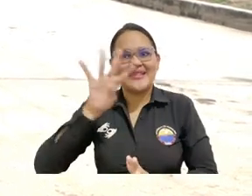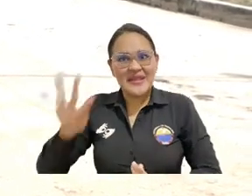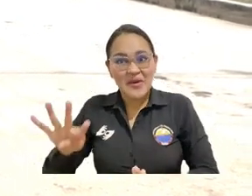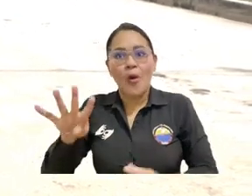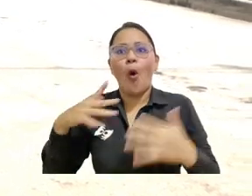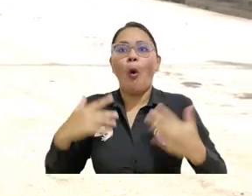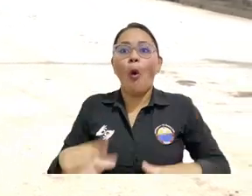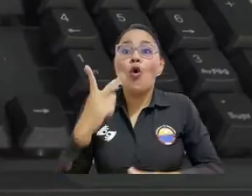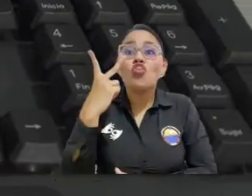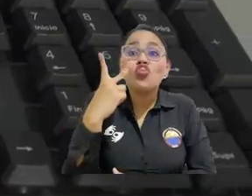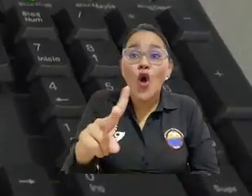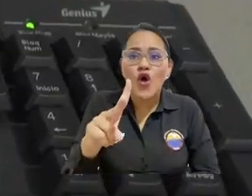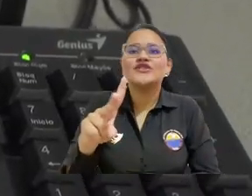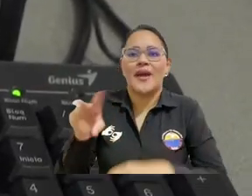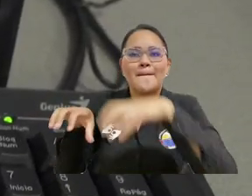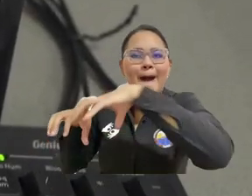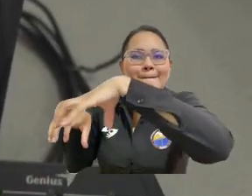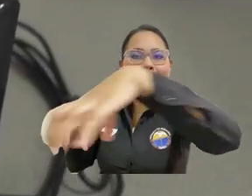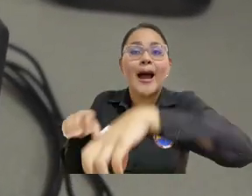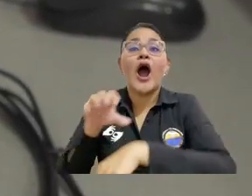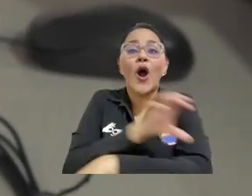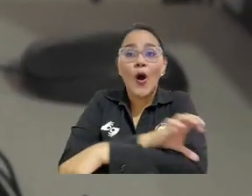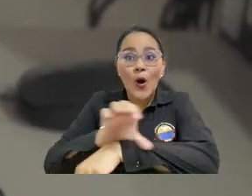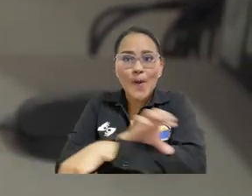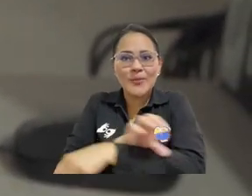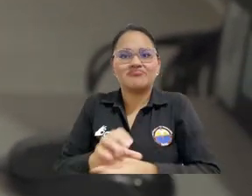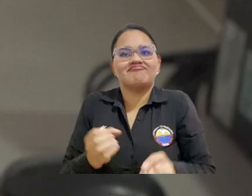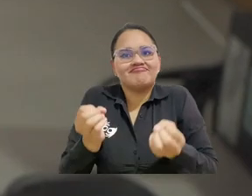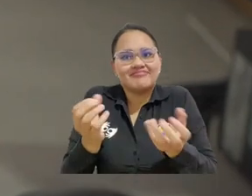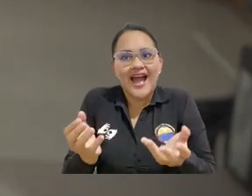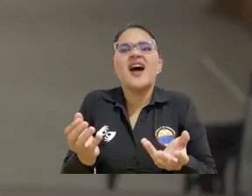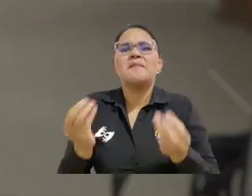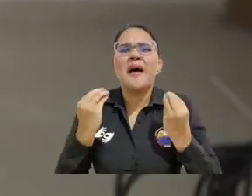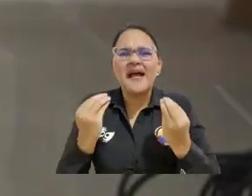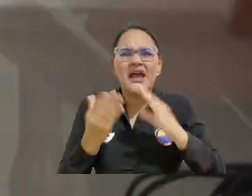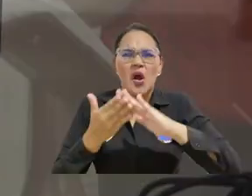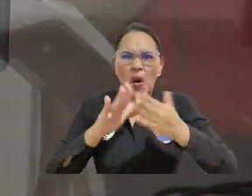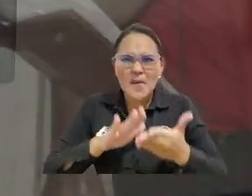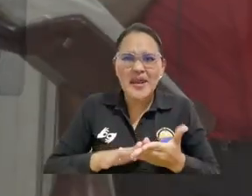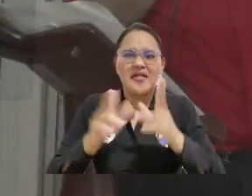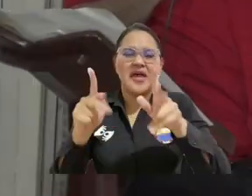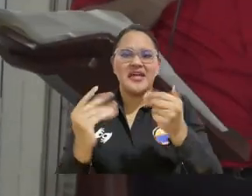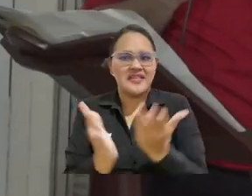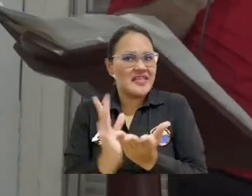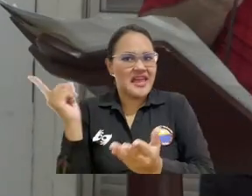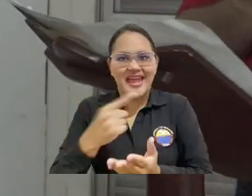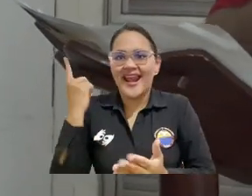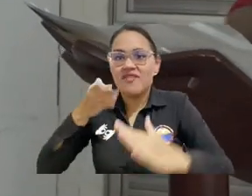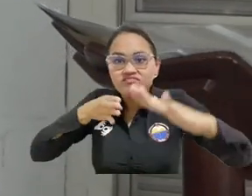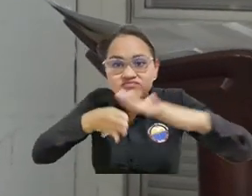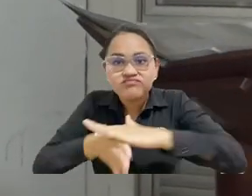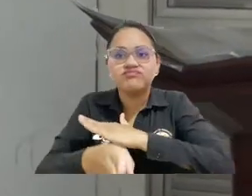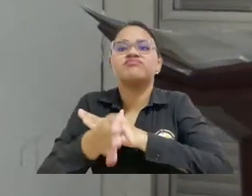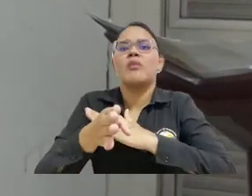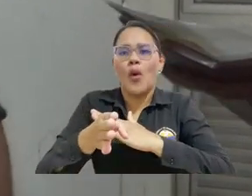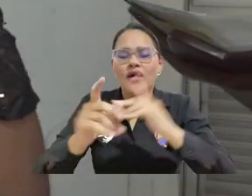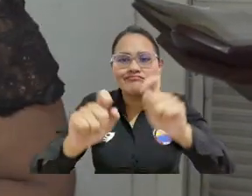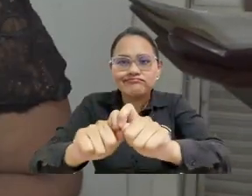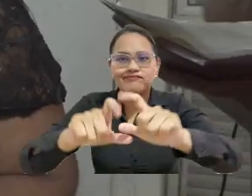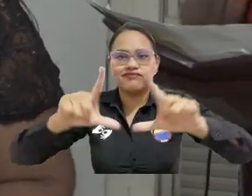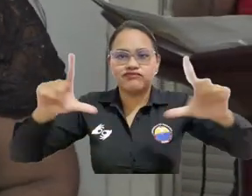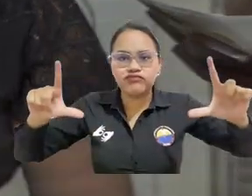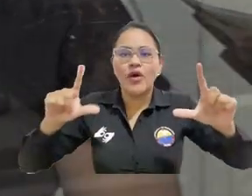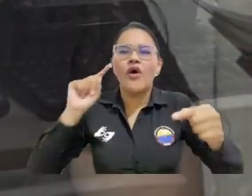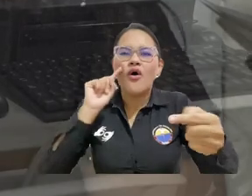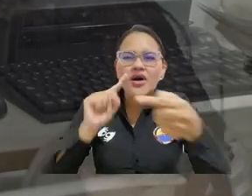San Ángel. Dotada con 12 computadores y herramientas, los estudiantes y la comunidad en general podrán acceder a cursos virtuales,